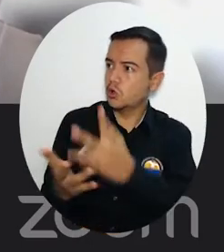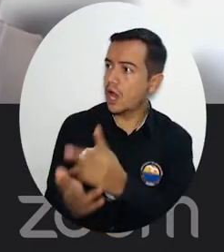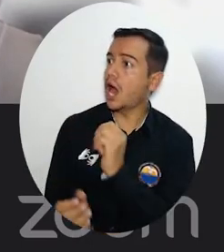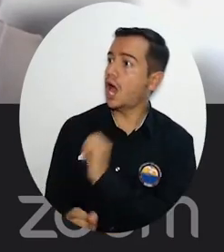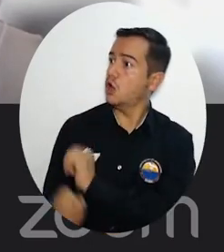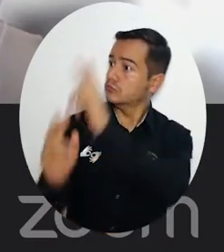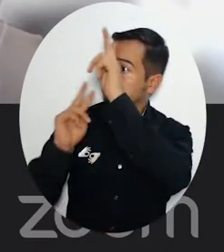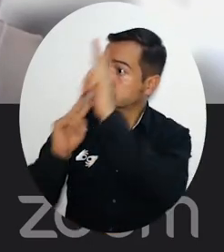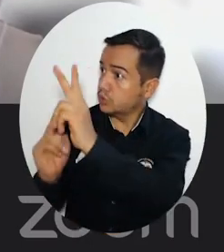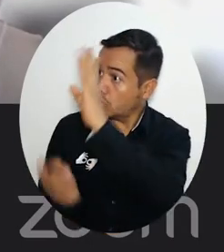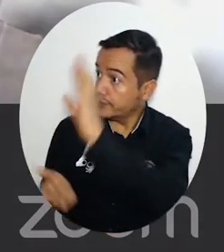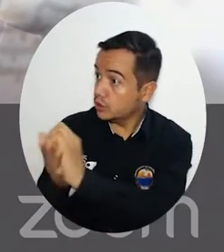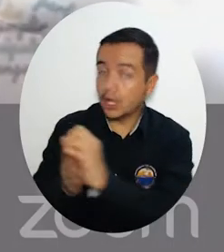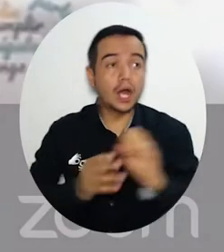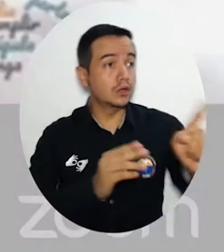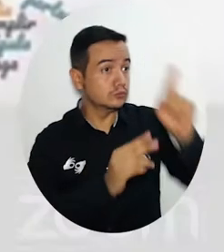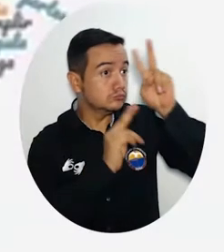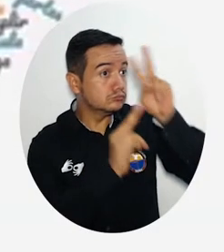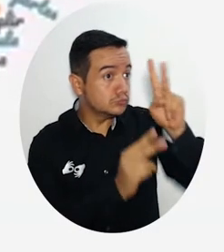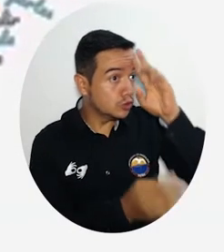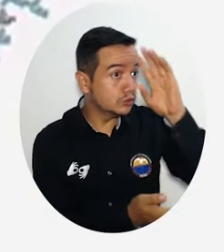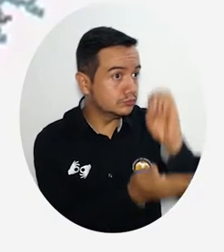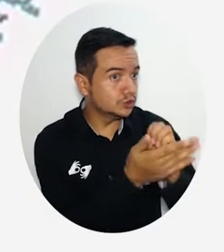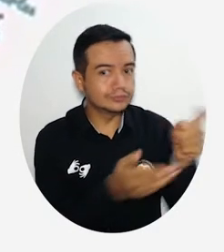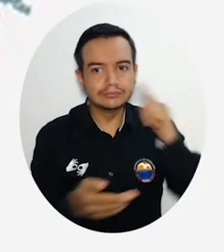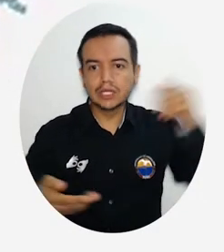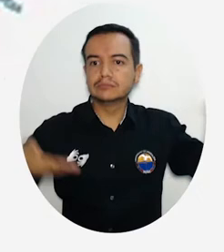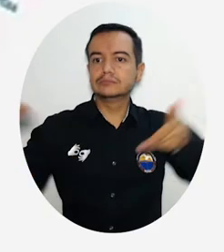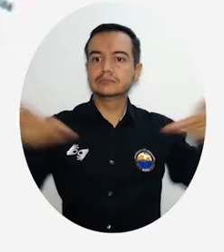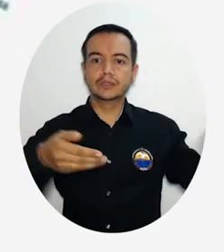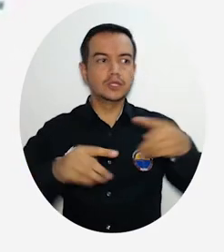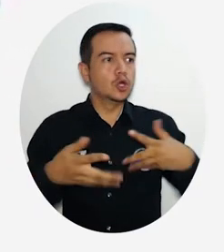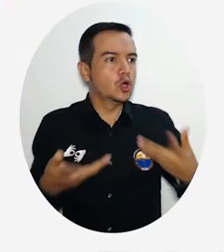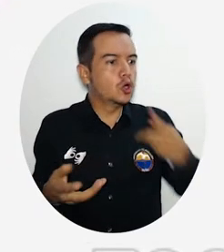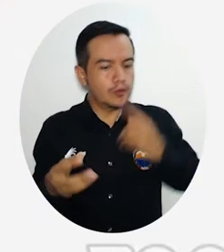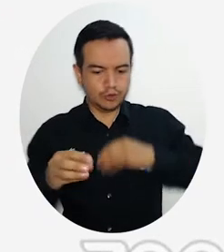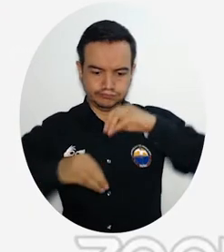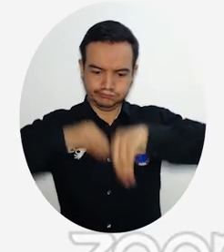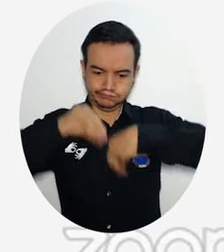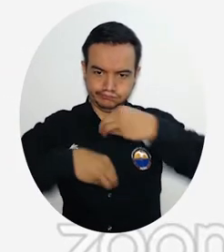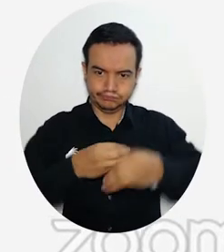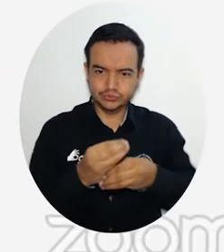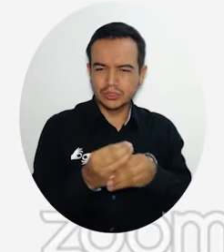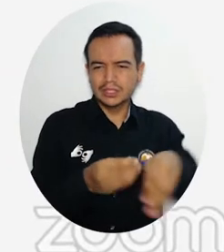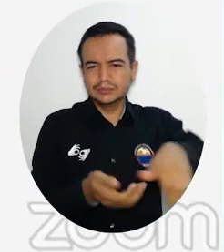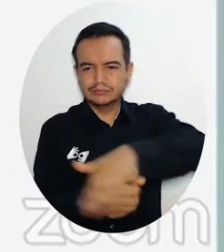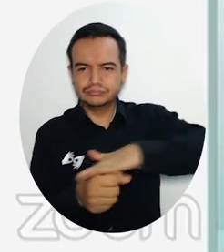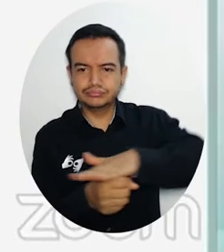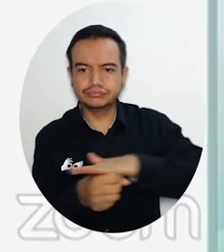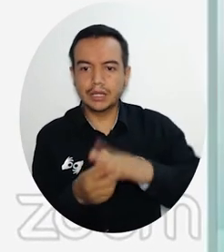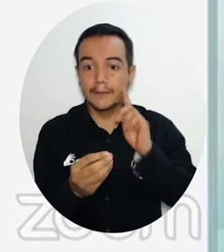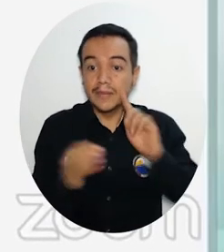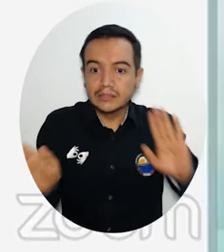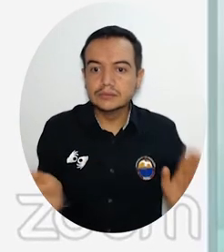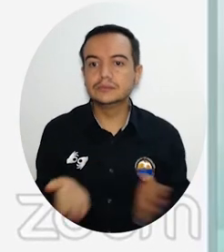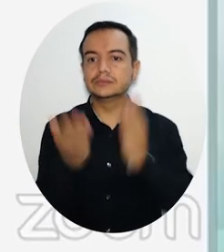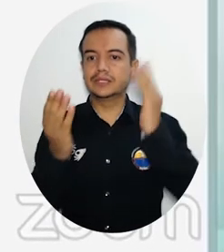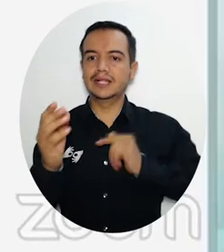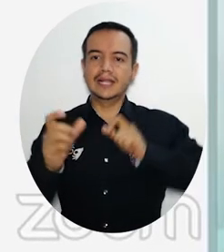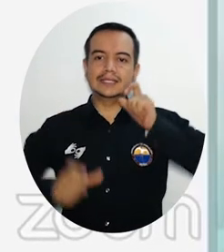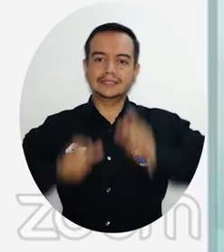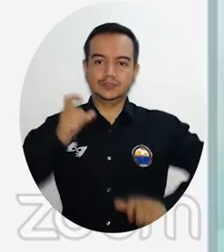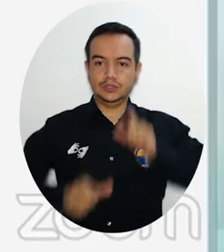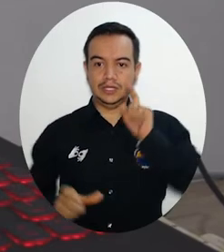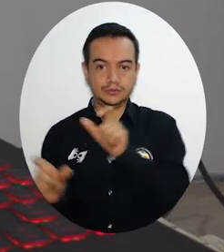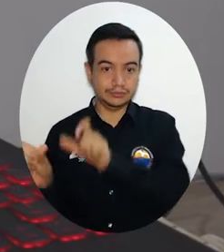pero especialmente fue un escenario donde confluyó el interés común de construir un mejor entorno para todos los ciudadanos. Esta nube de palabras